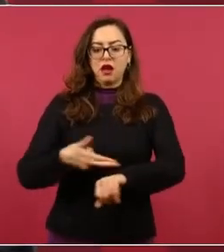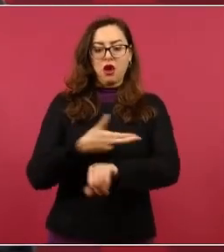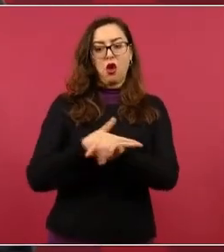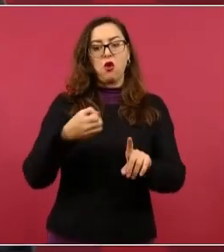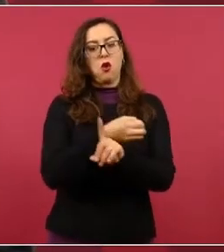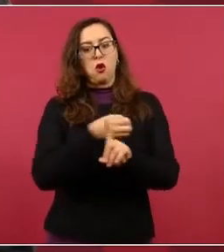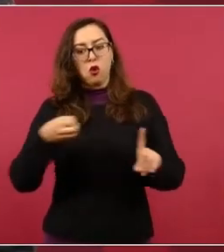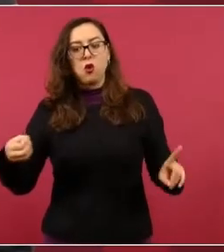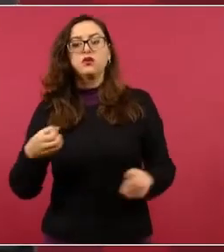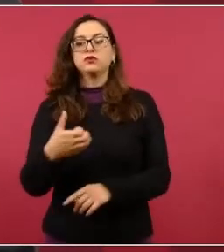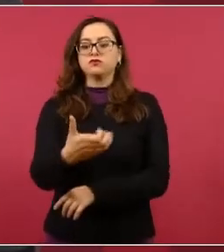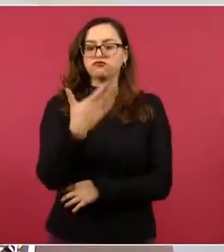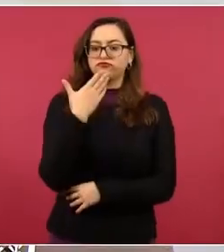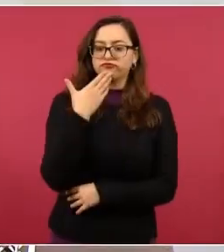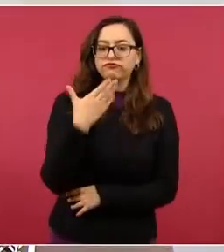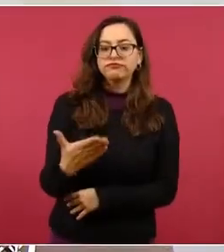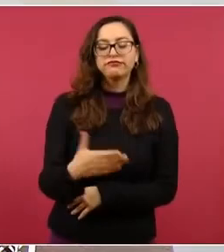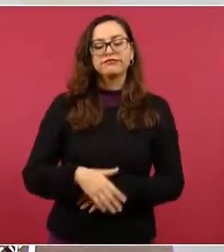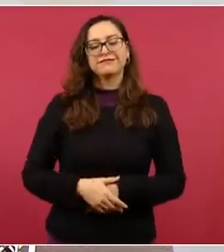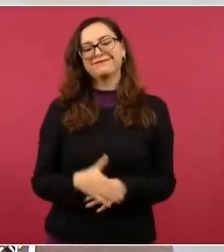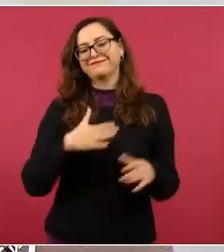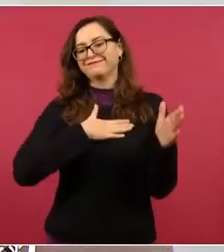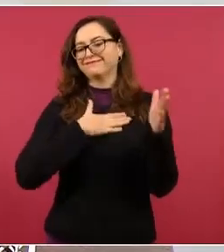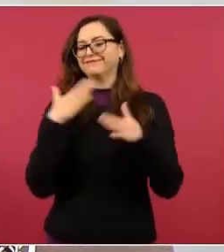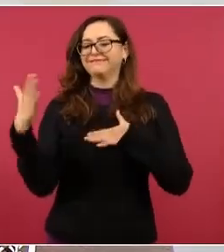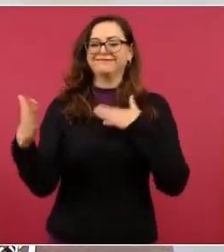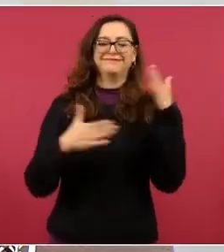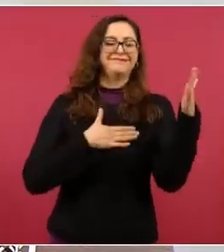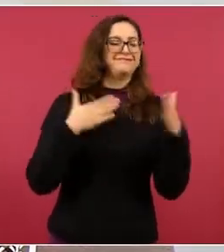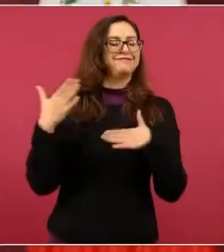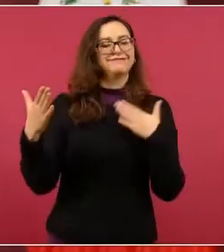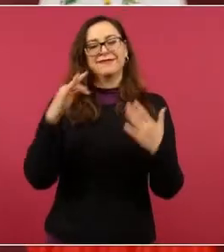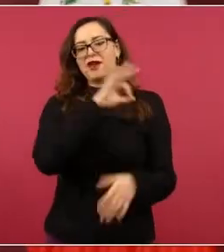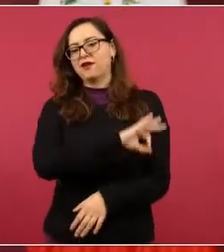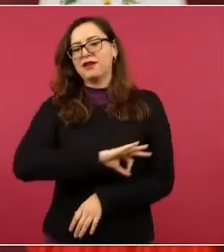y claro que hay, como en toda fiesta,